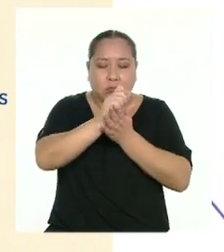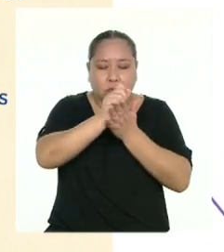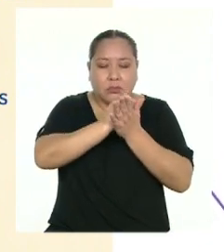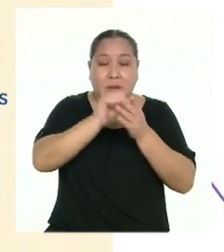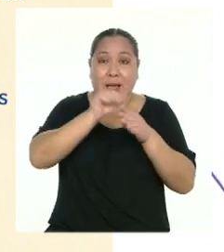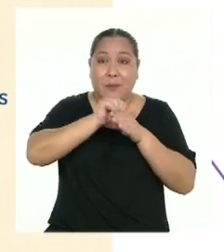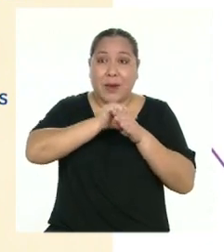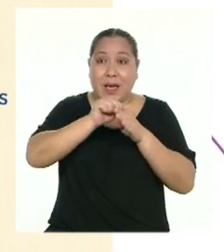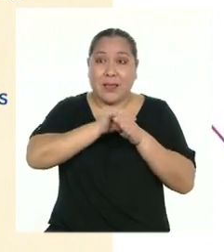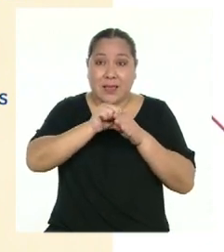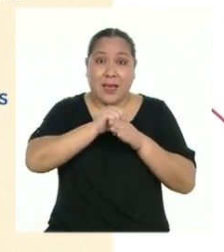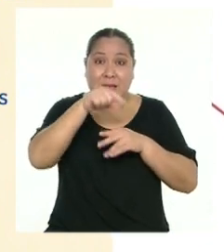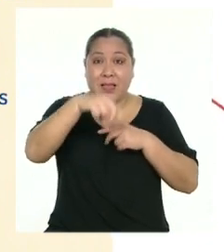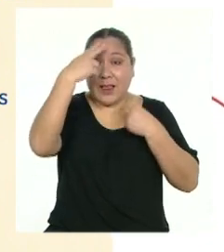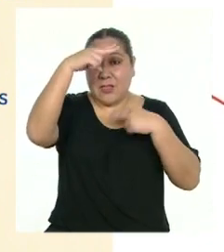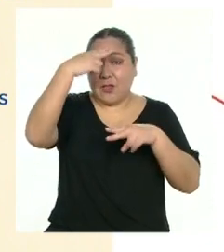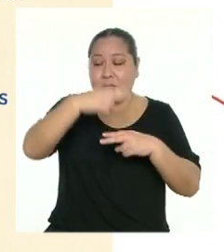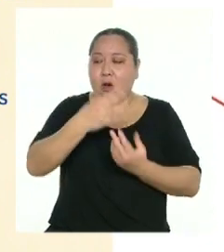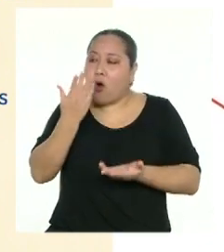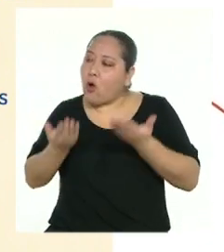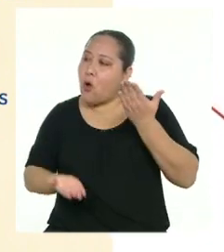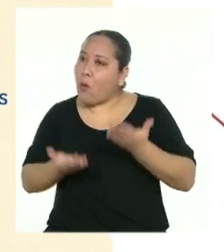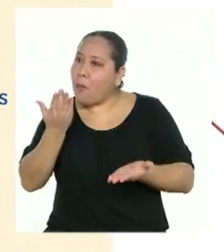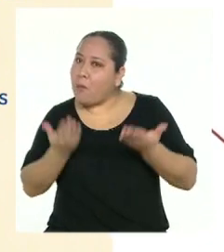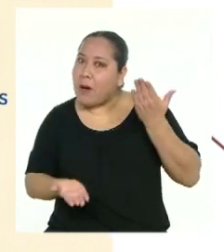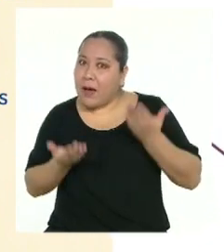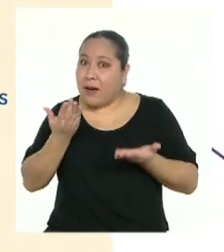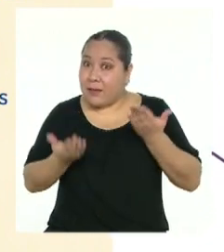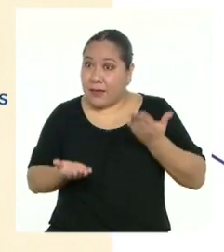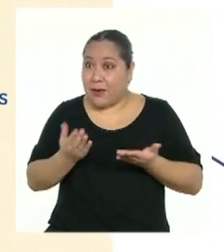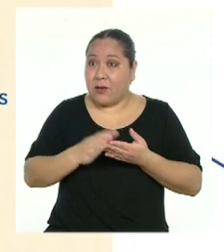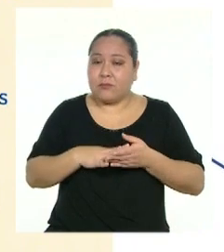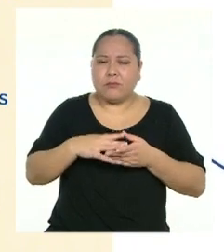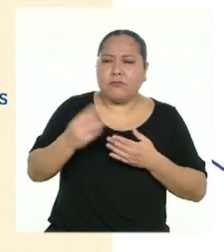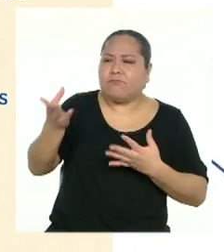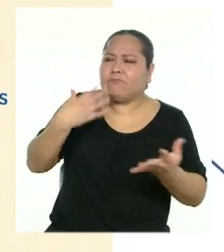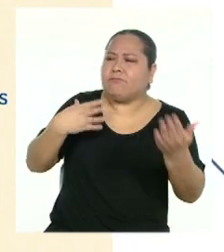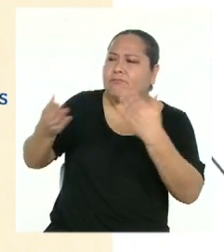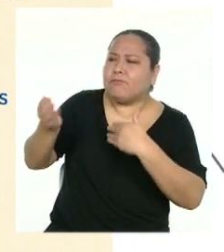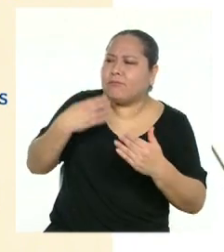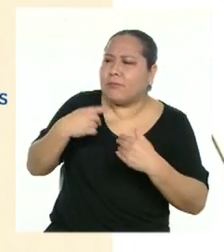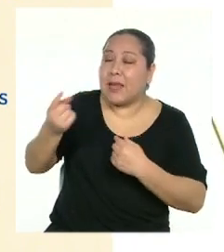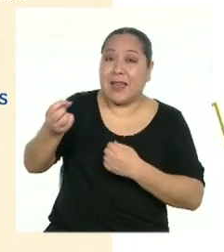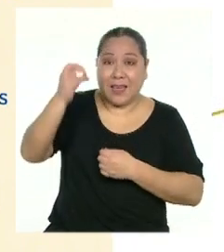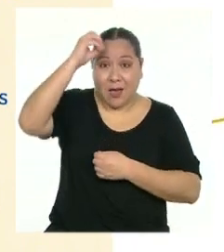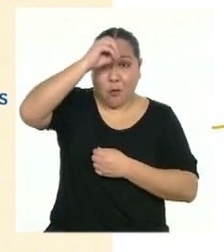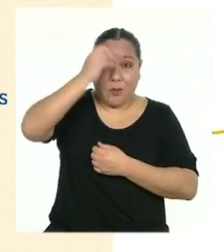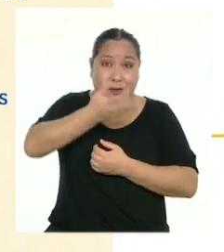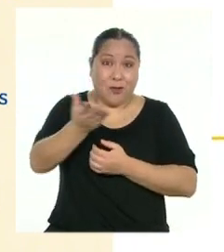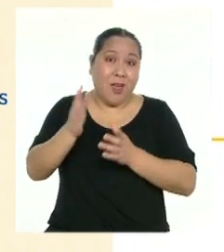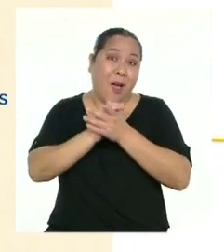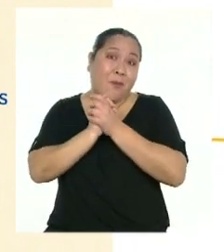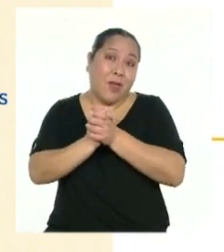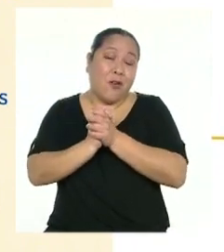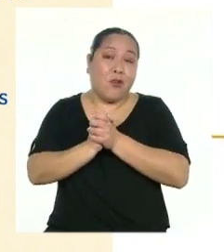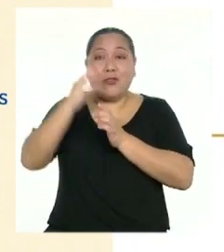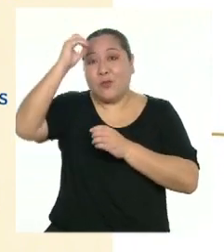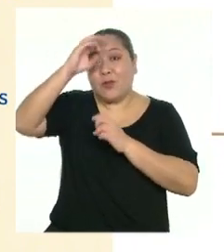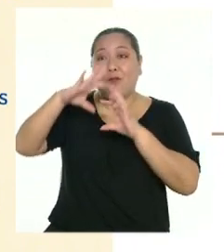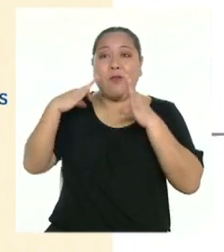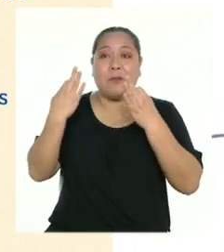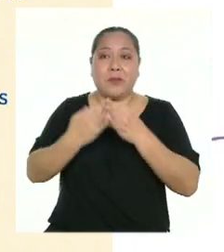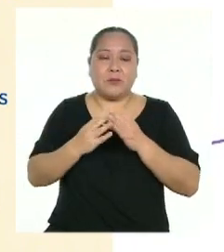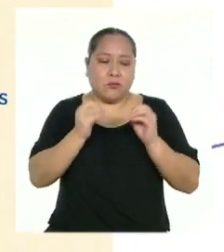detectar errores y recibir retroalimentación de amigos y familiares. Corrige y